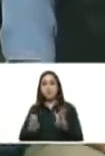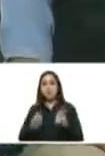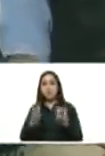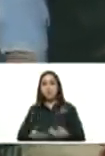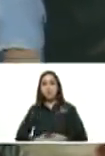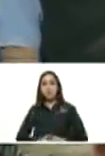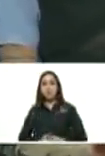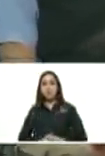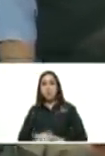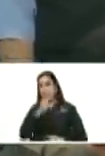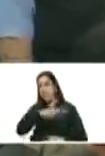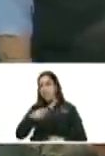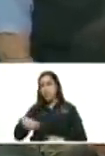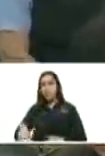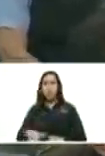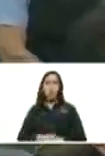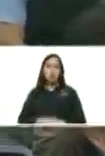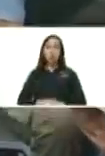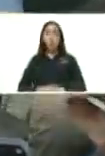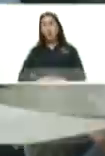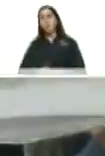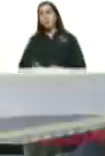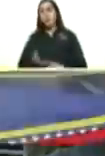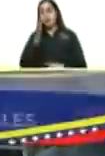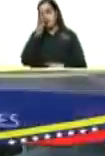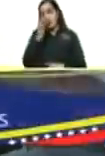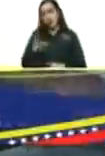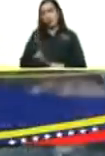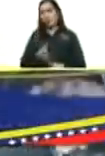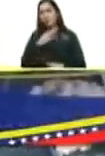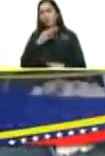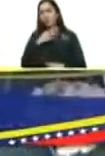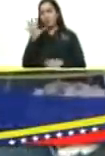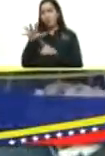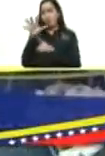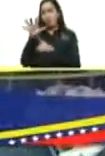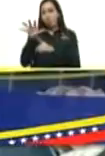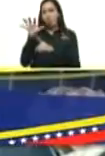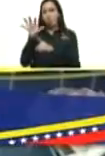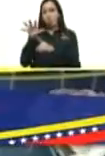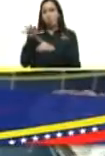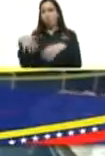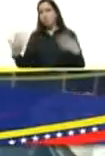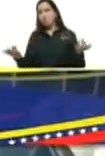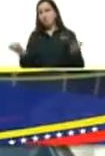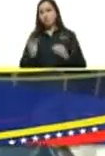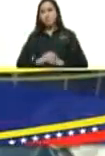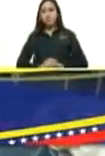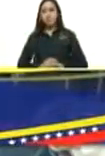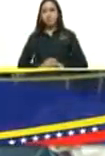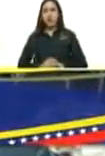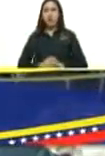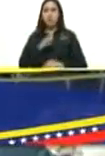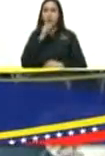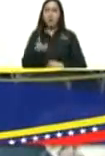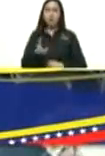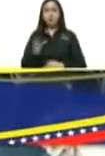hay mucha gente que no tiene buen humor y le caen mal los chistes y si los chistes son malos le caen mal todavía